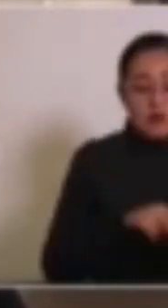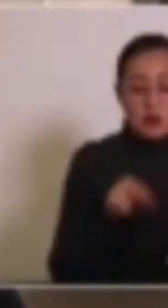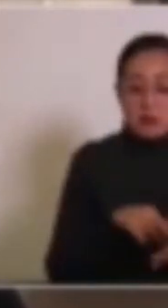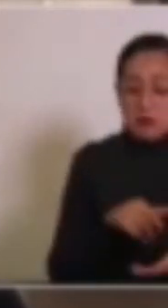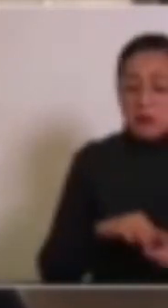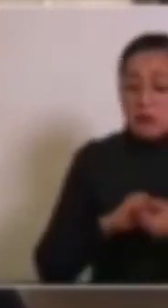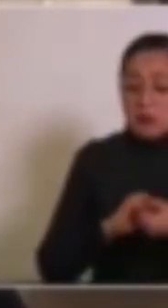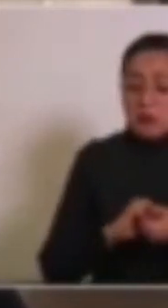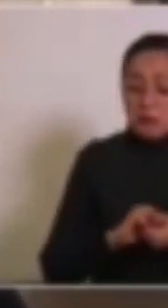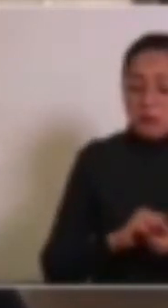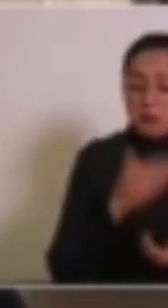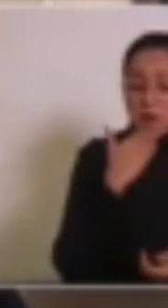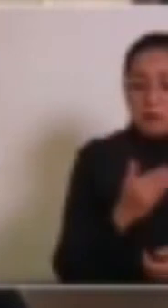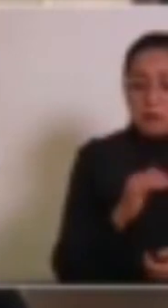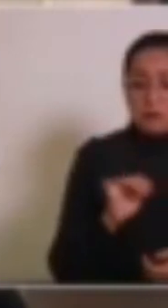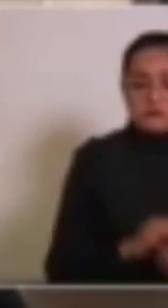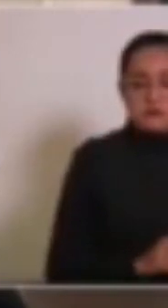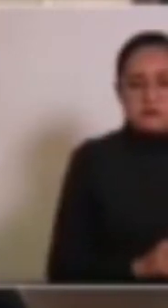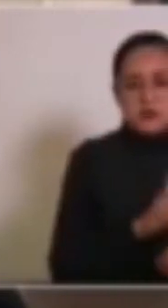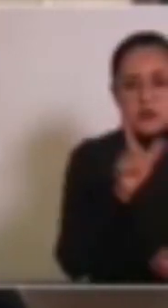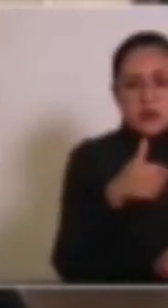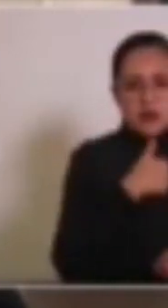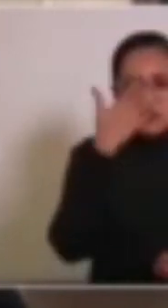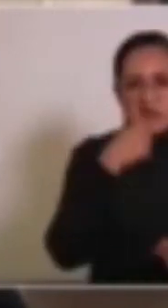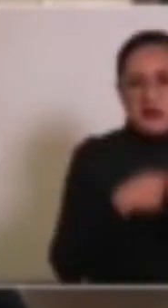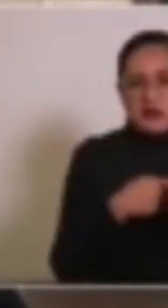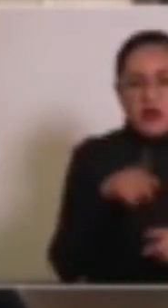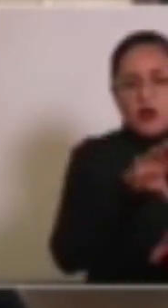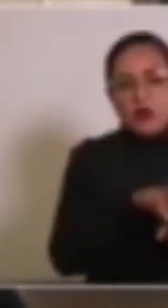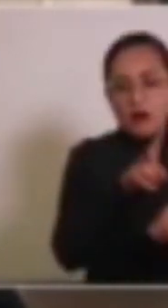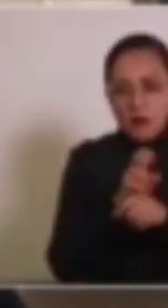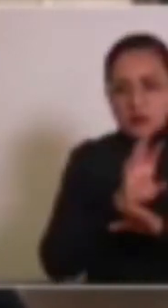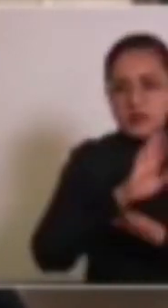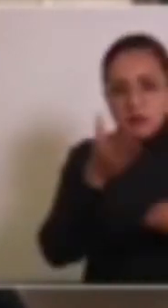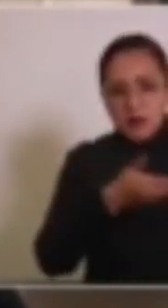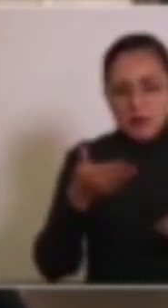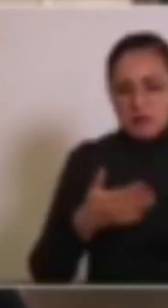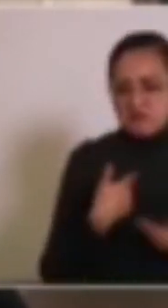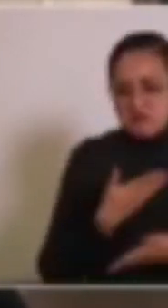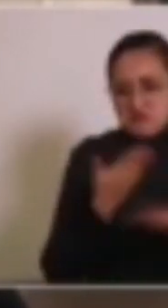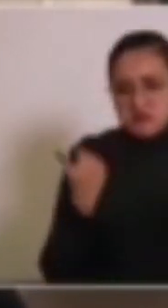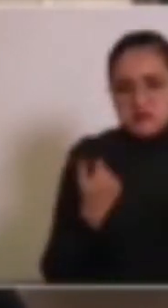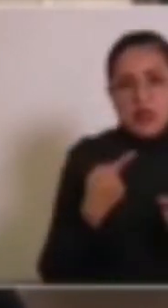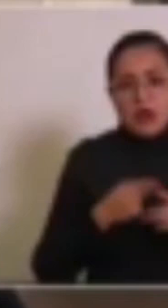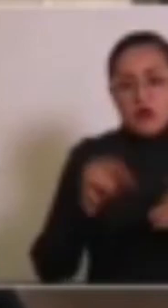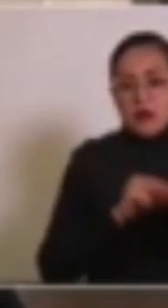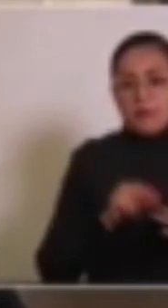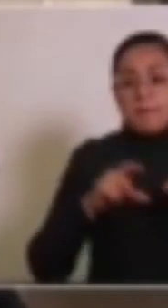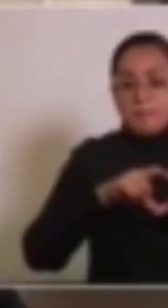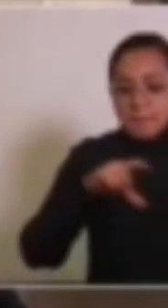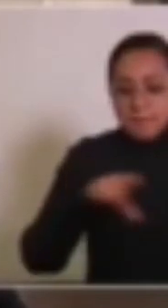Firman el contrato, no sé si para ello hicieron una licitación o no, todavía no lo sé, y firman